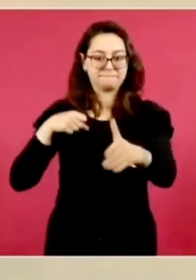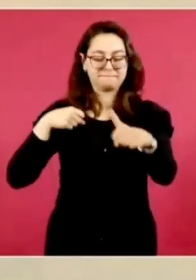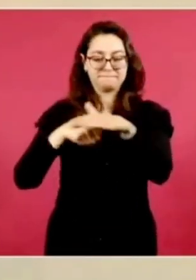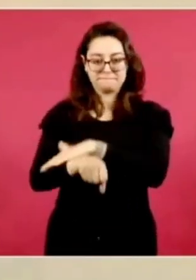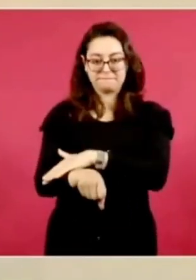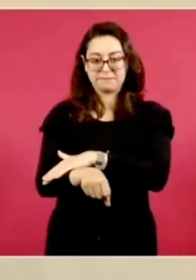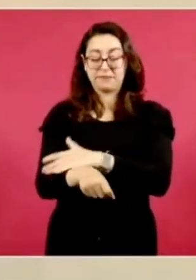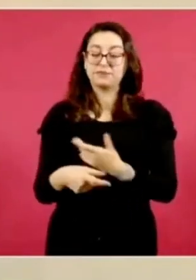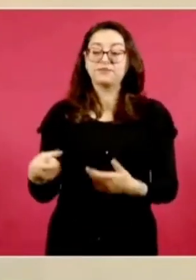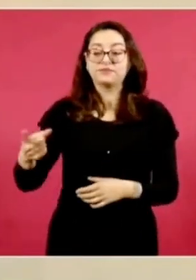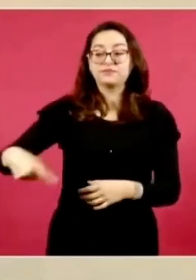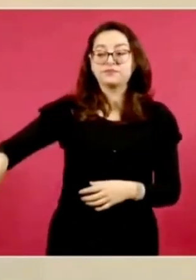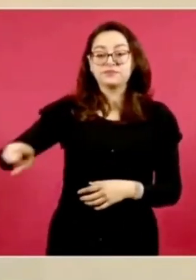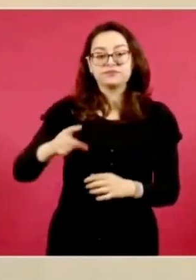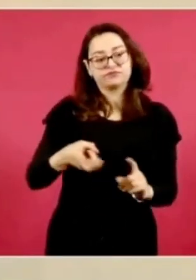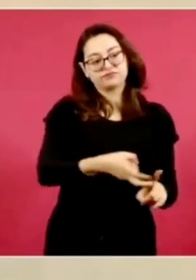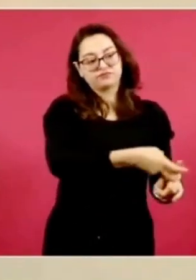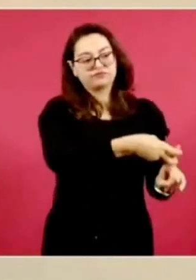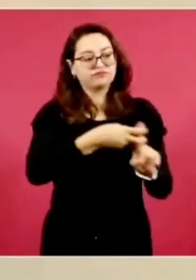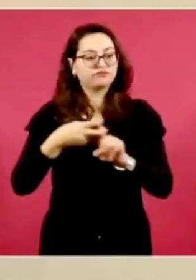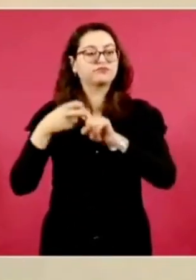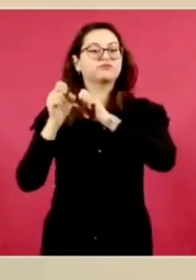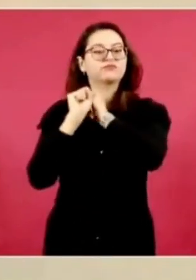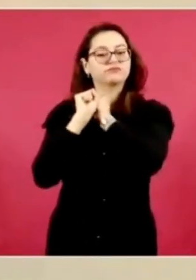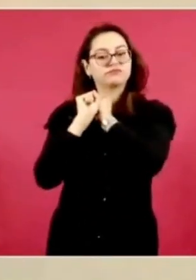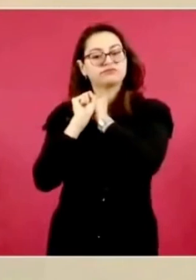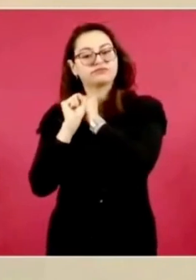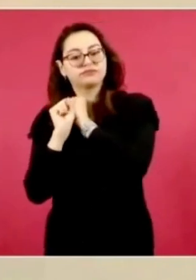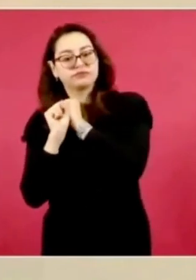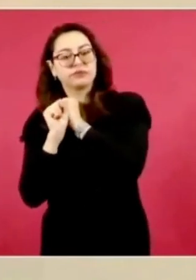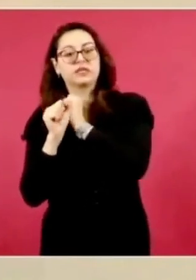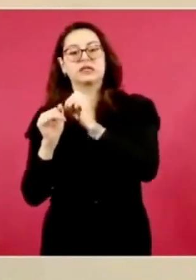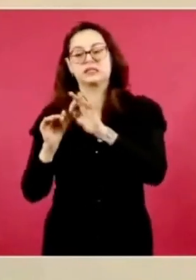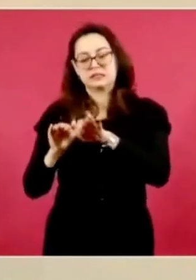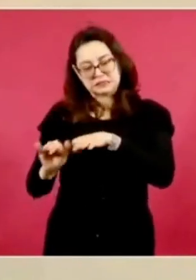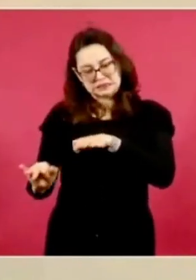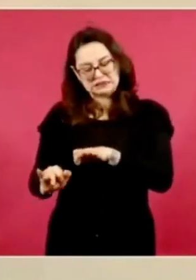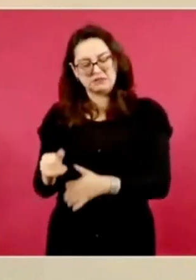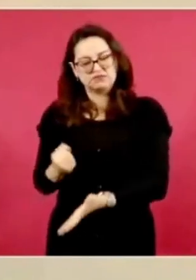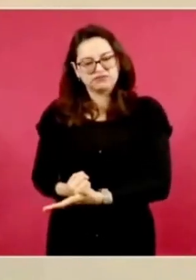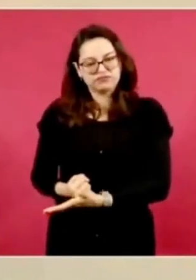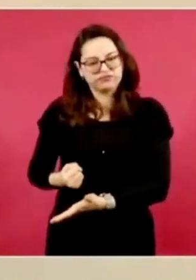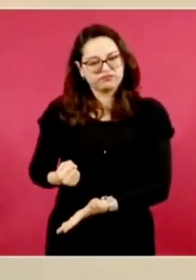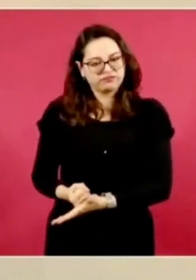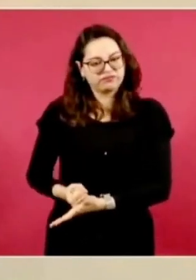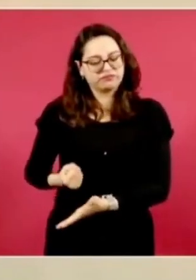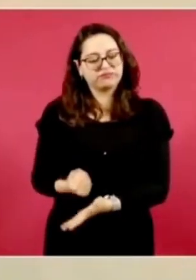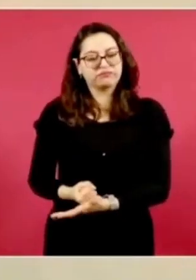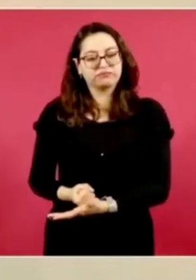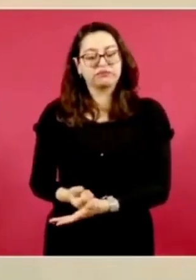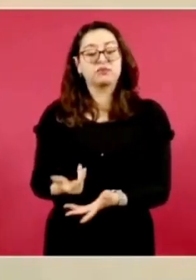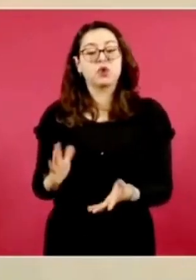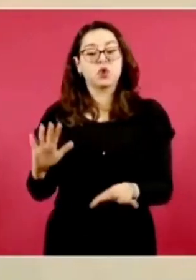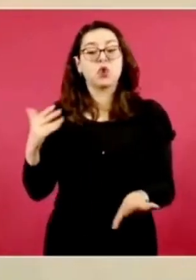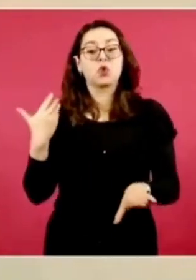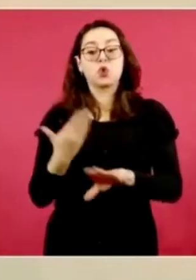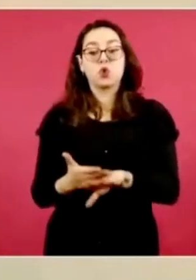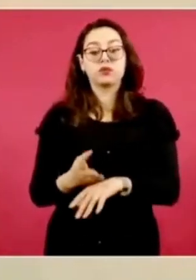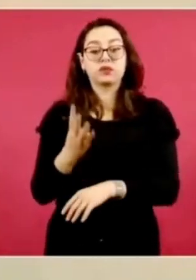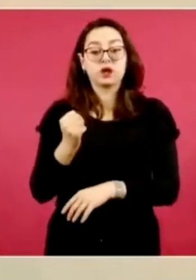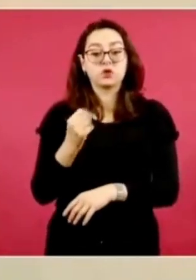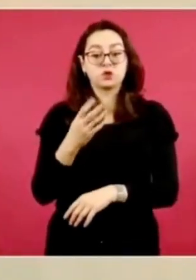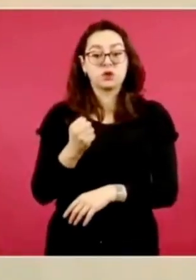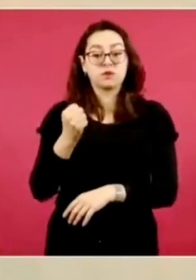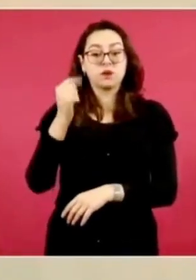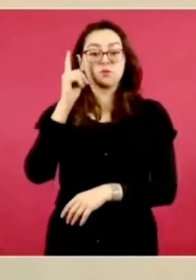ilegal de la libertad y trata de personas en la modalidad de trabajos forzados en agravio de nueve mujeres, tres de ellas